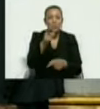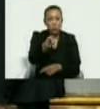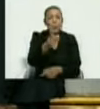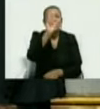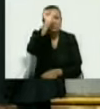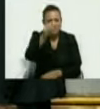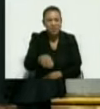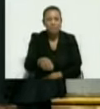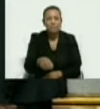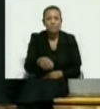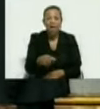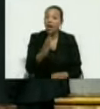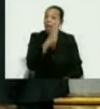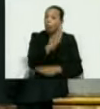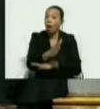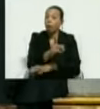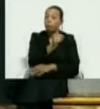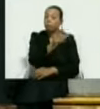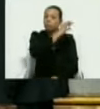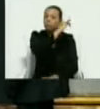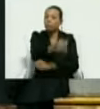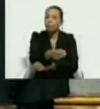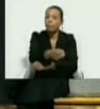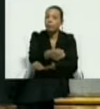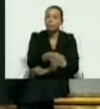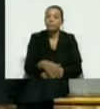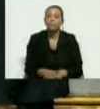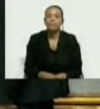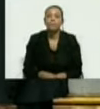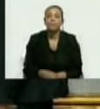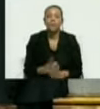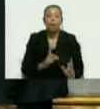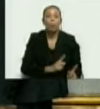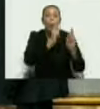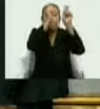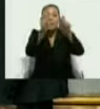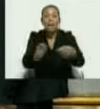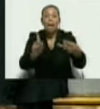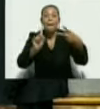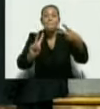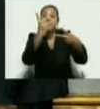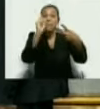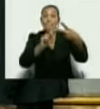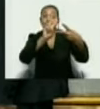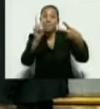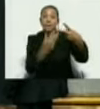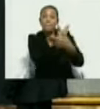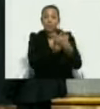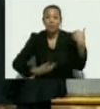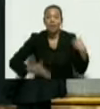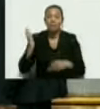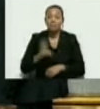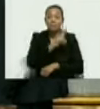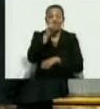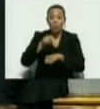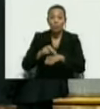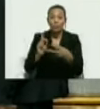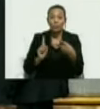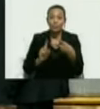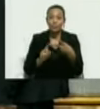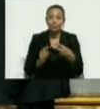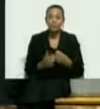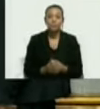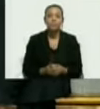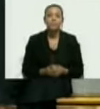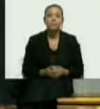así ocurrirá en caso contrario que os lo demande quede usted investido como primer vicepresidente de la asamblea nacional de la